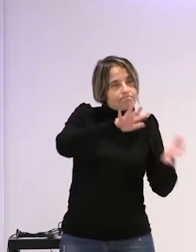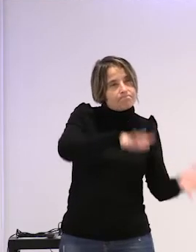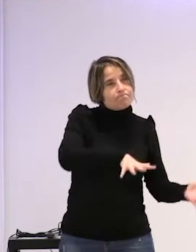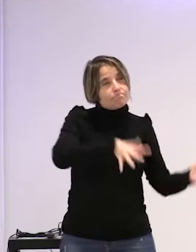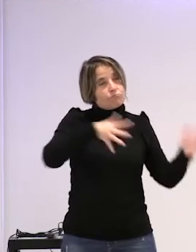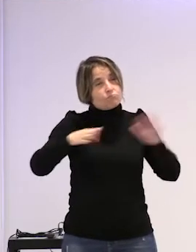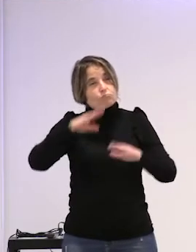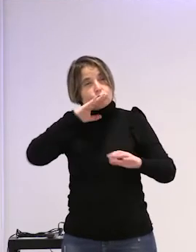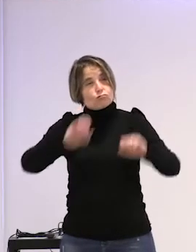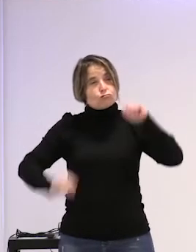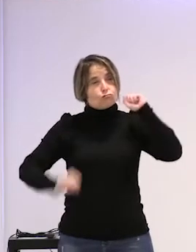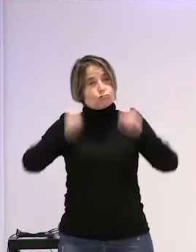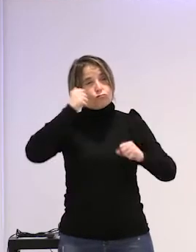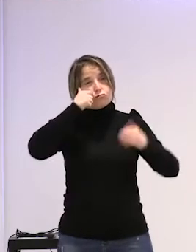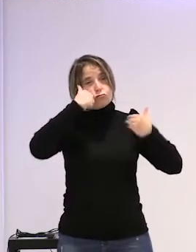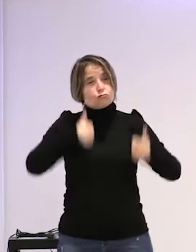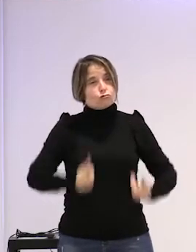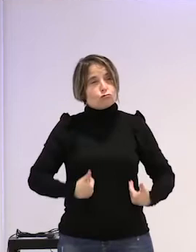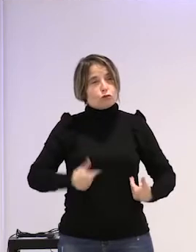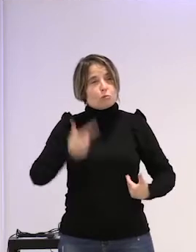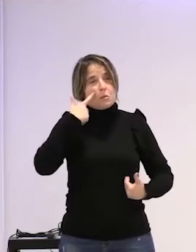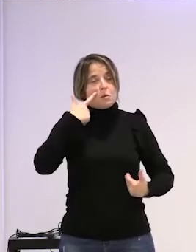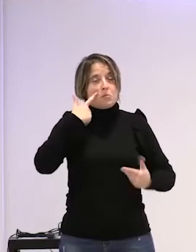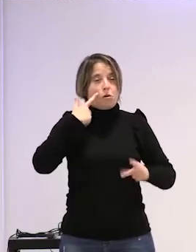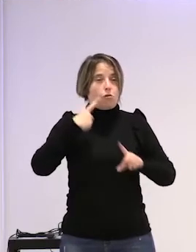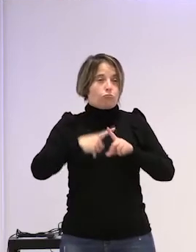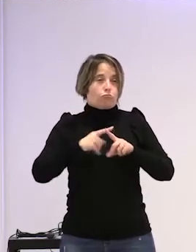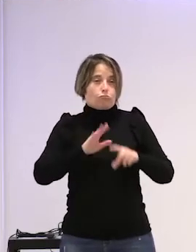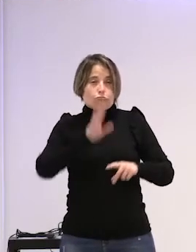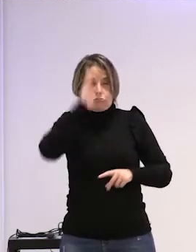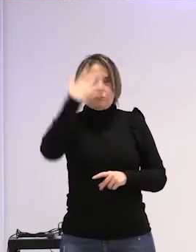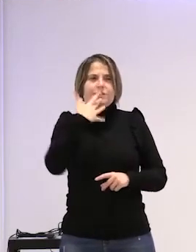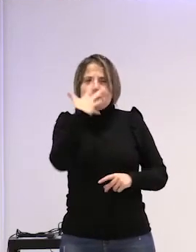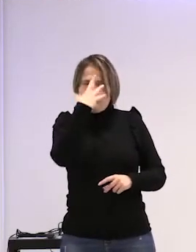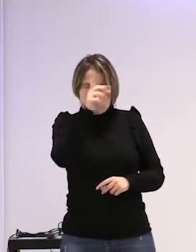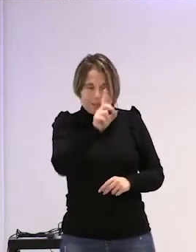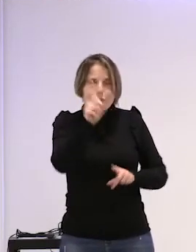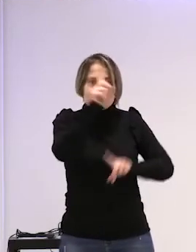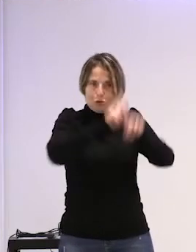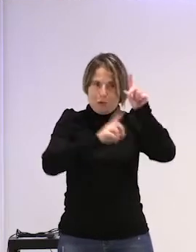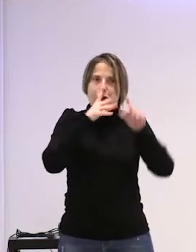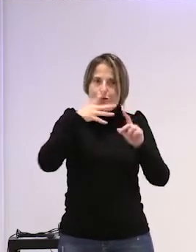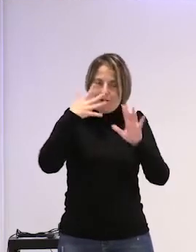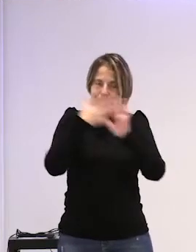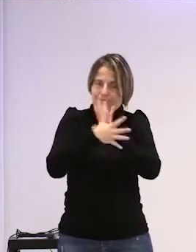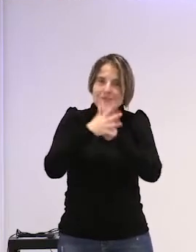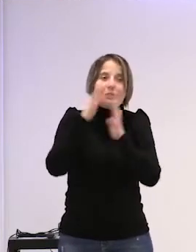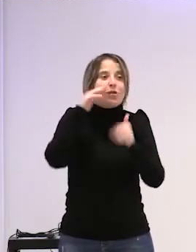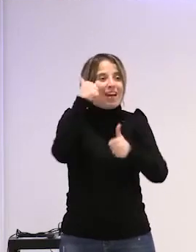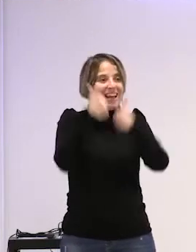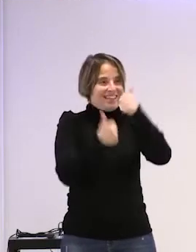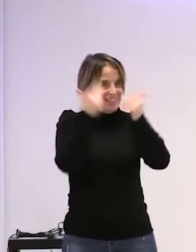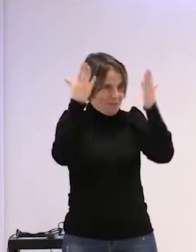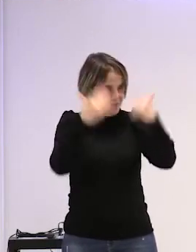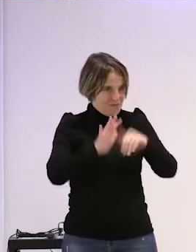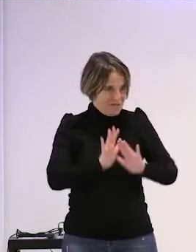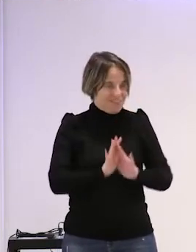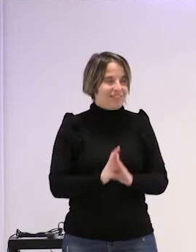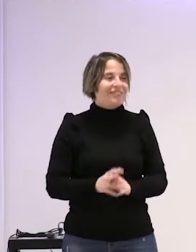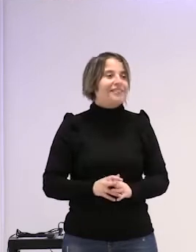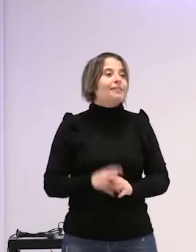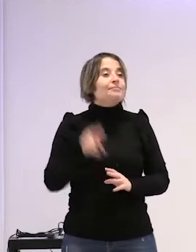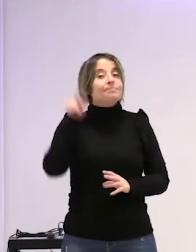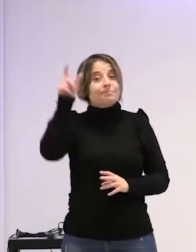inervación corporal una suma tan grande de explicación si no lo entendieron no se preocupen no viene en examen lo que